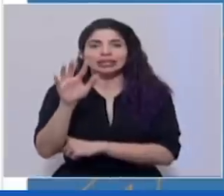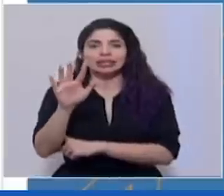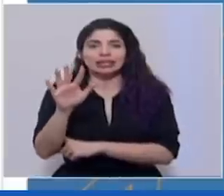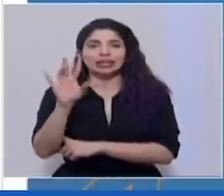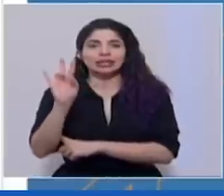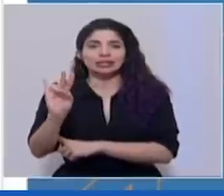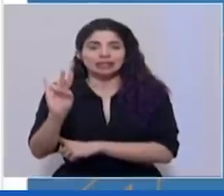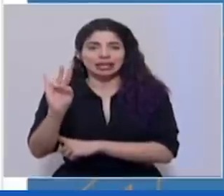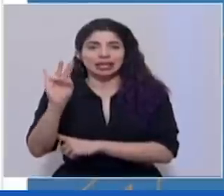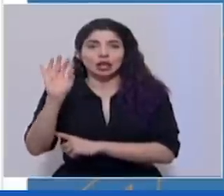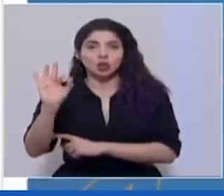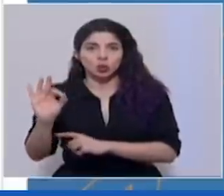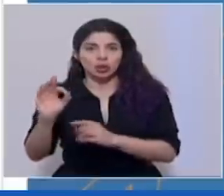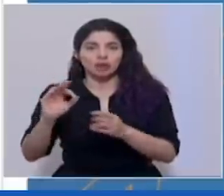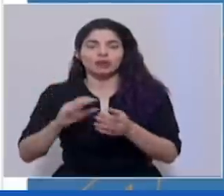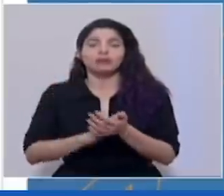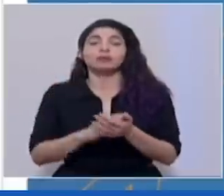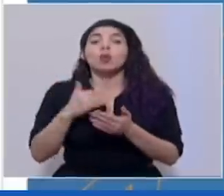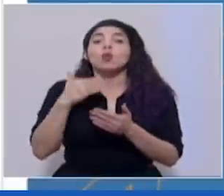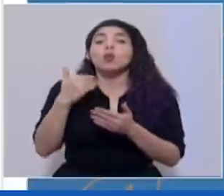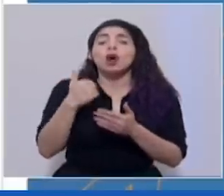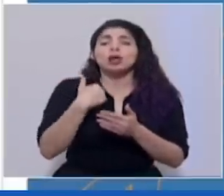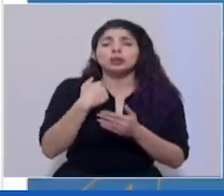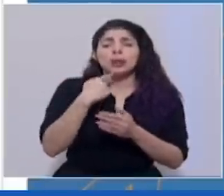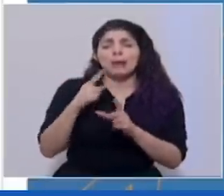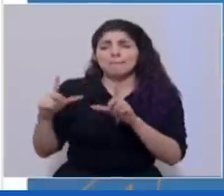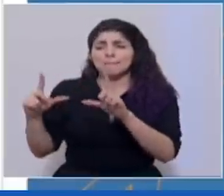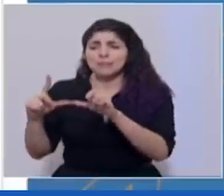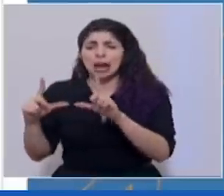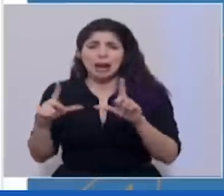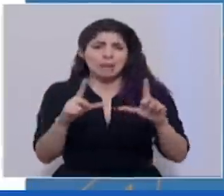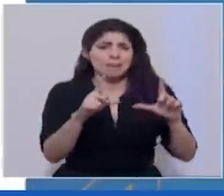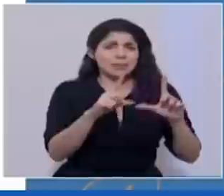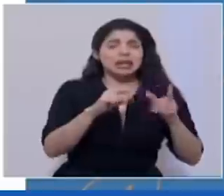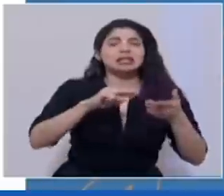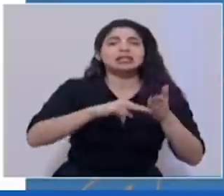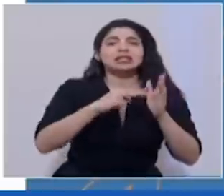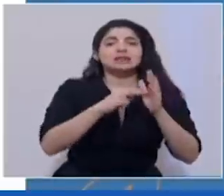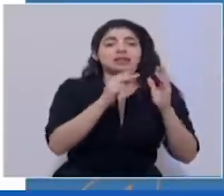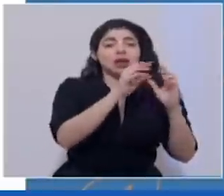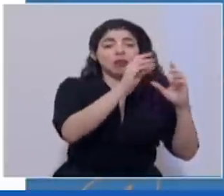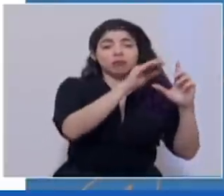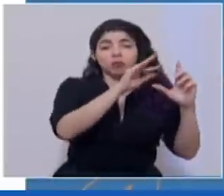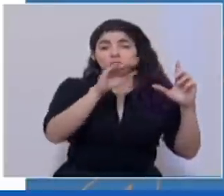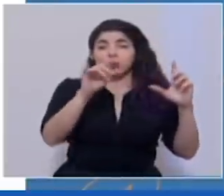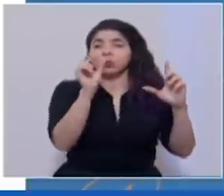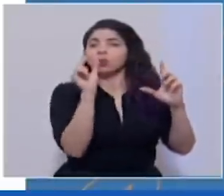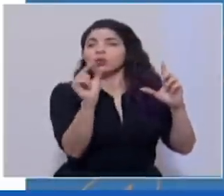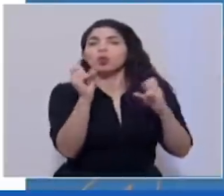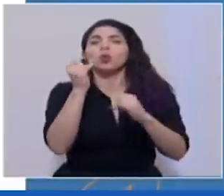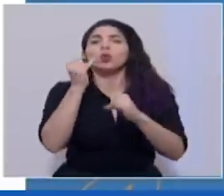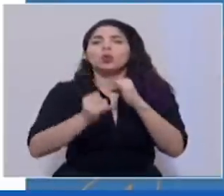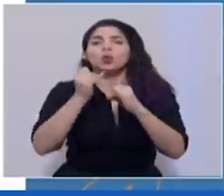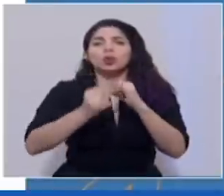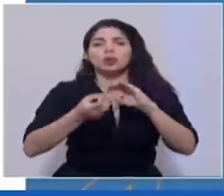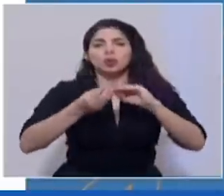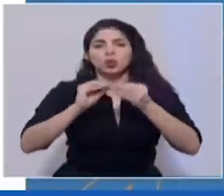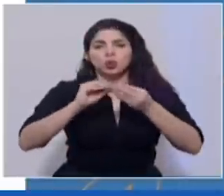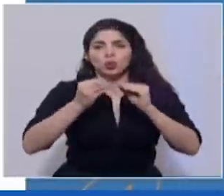cinco, siete y nueve. Cuando me refiero a placas, por supuesto me refiero al último dígito de la